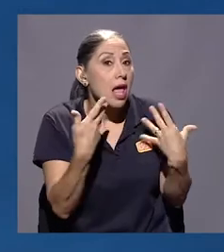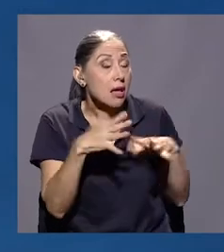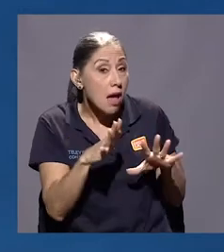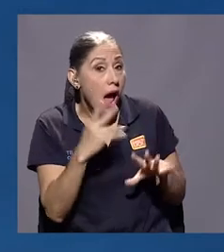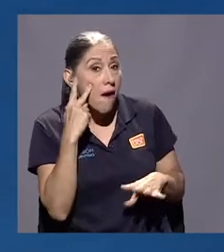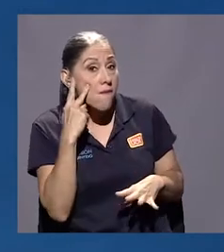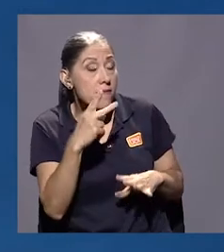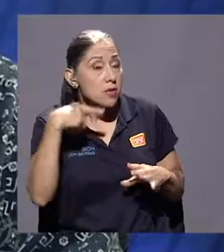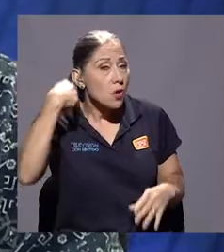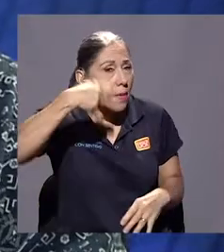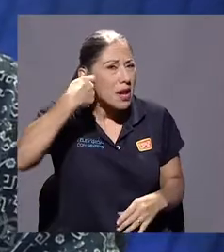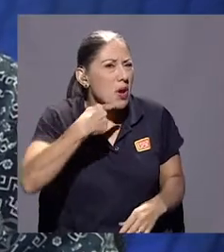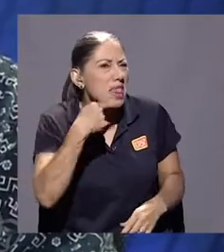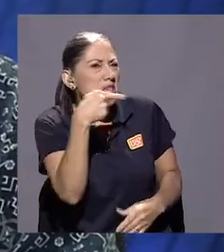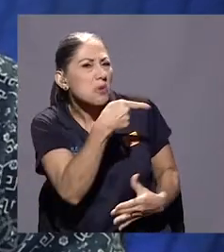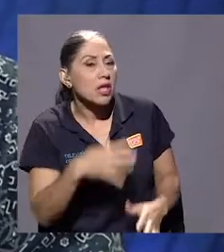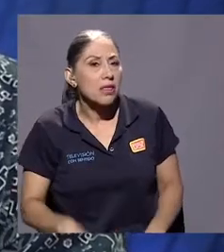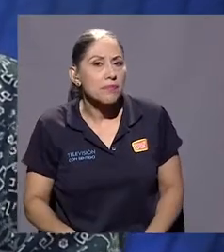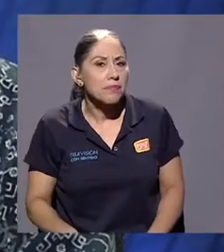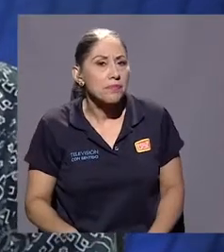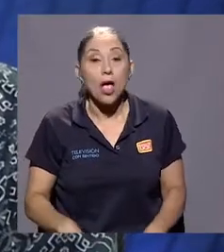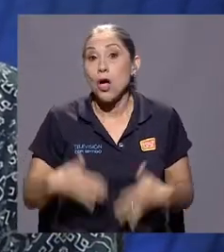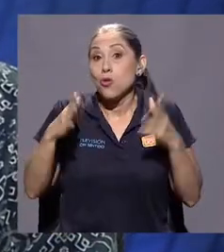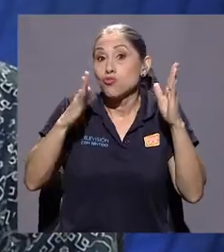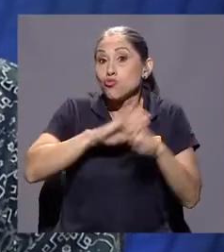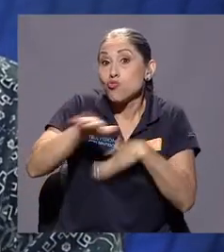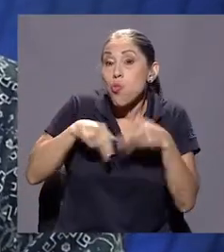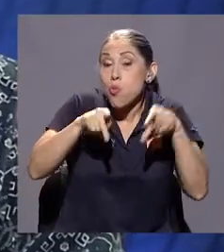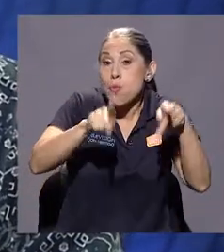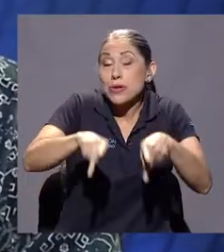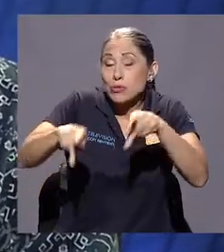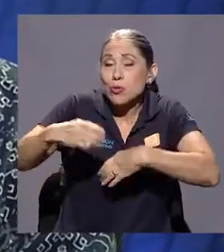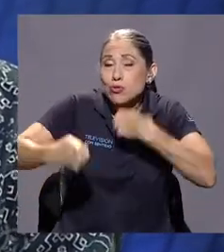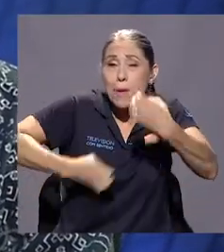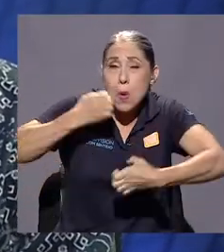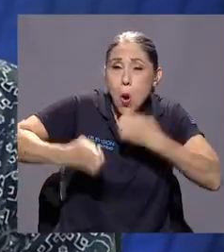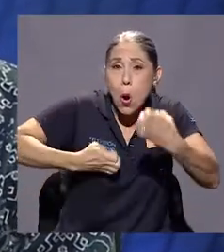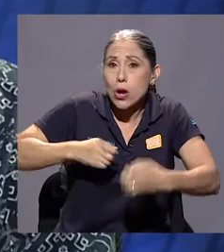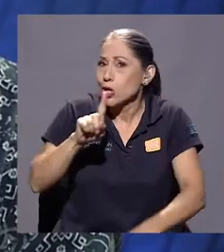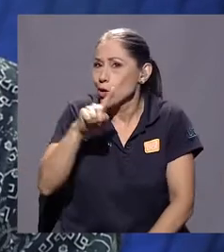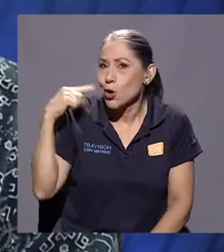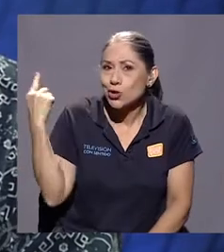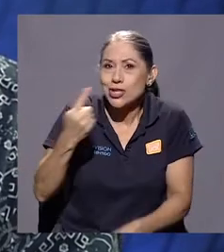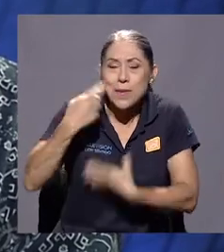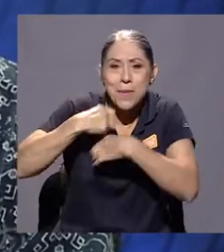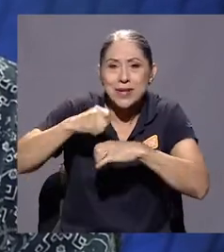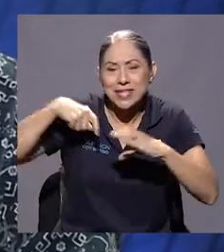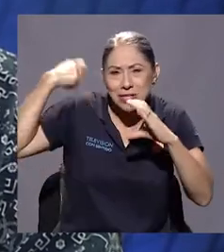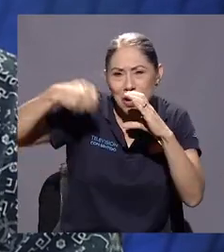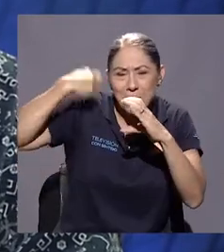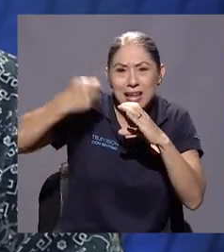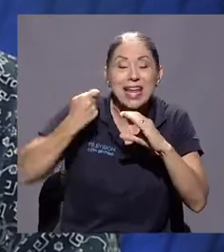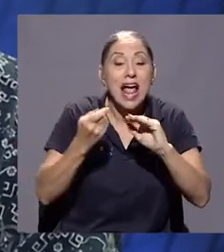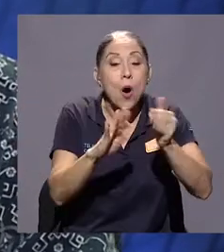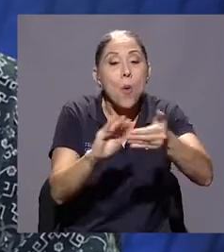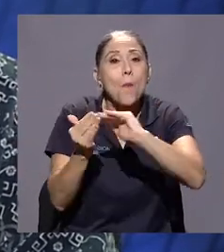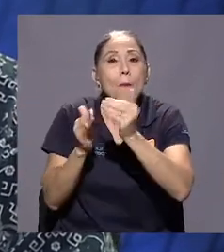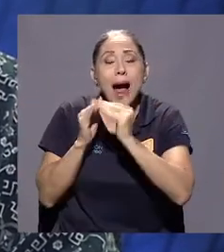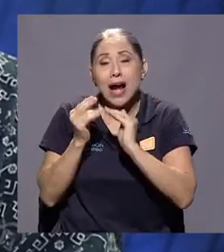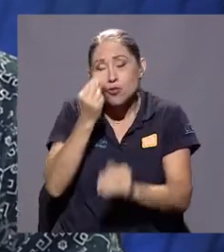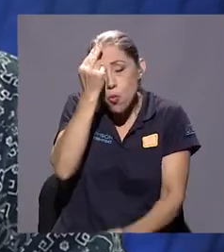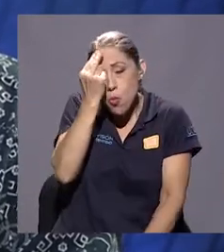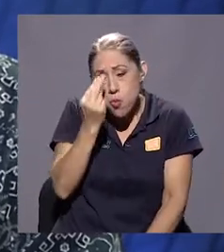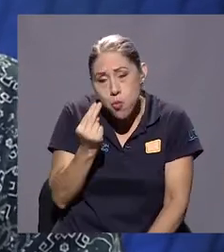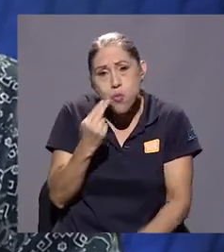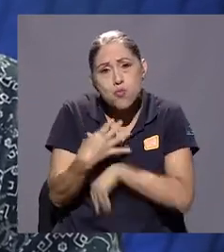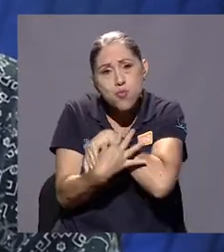visto la película? Que hay, súper emocionadísimos todos. No siempre se hace una película en un barrio marginal, mucho menos en La Carpio, la verdad.